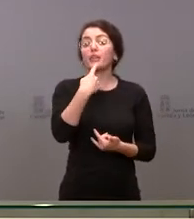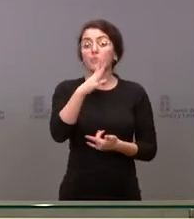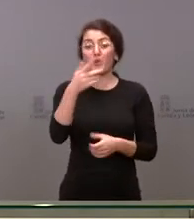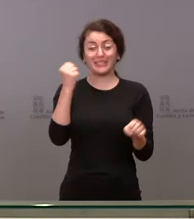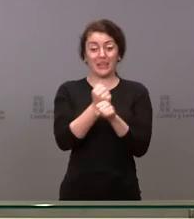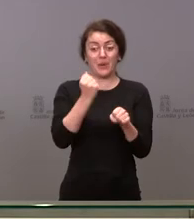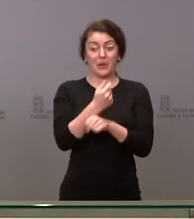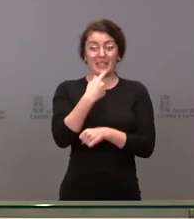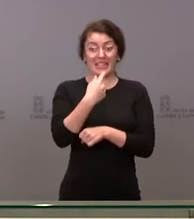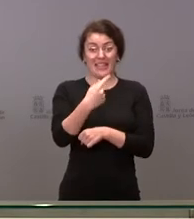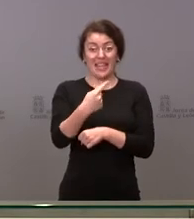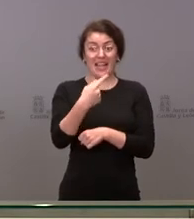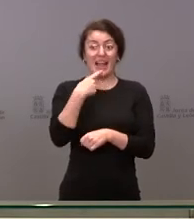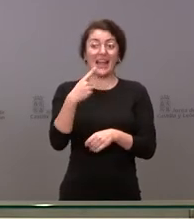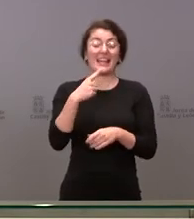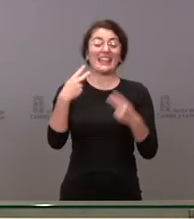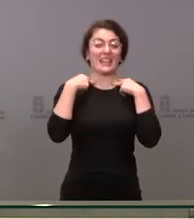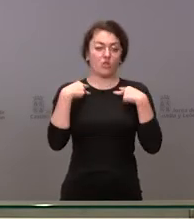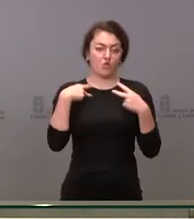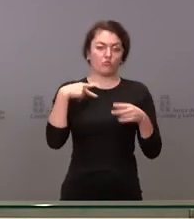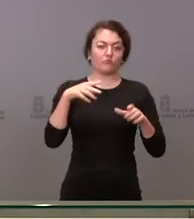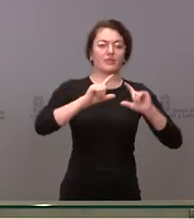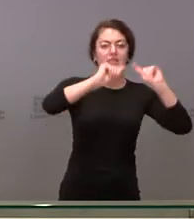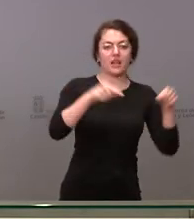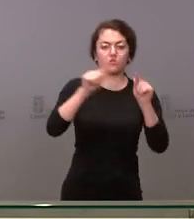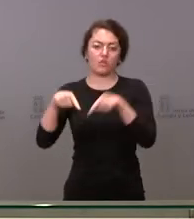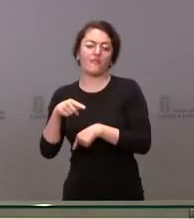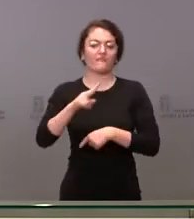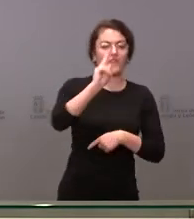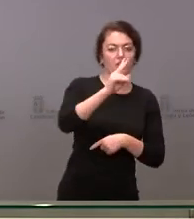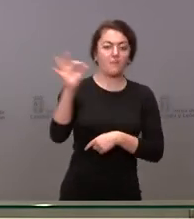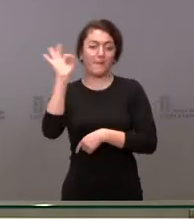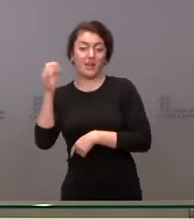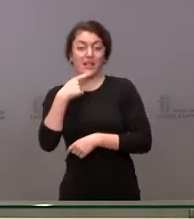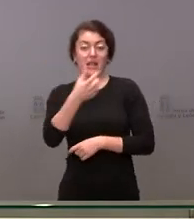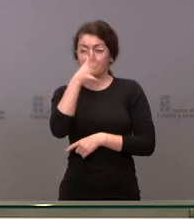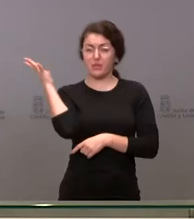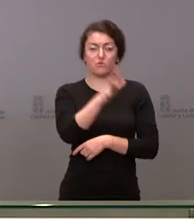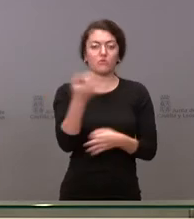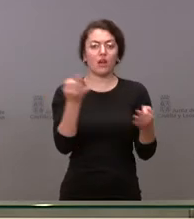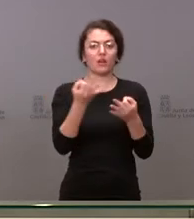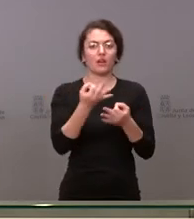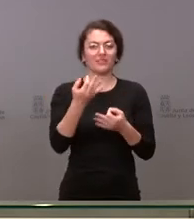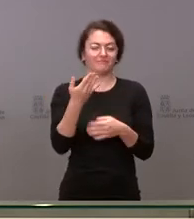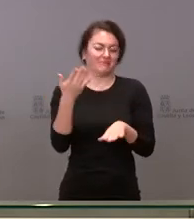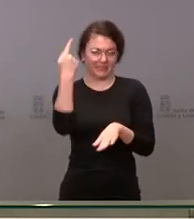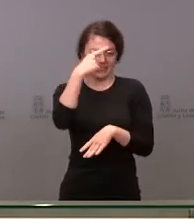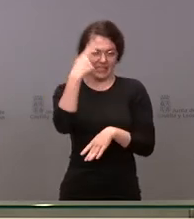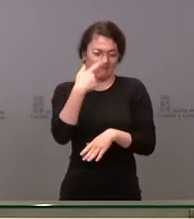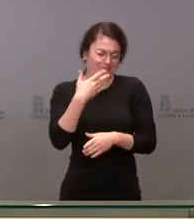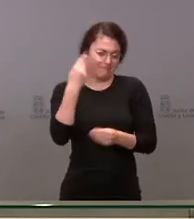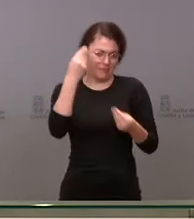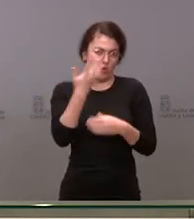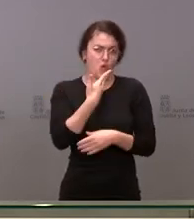encierros en las delegaciones territoriales de Valladolid y de Palencia. Lo que denuncian básicamente, supongo que usted lo conoce ya, es el